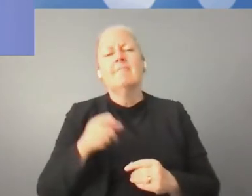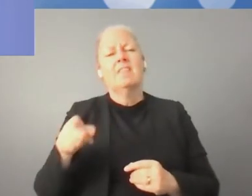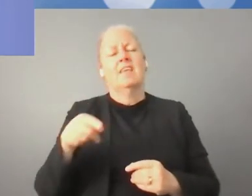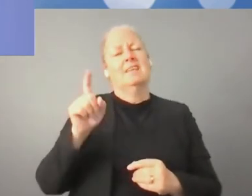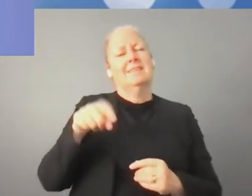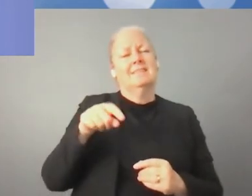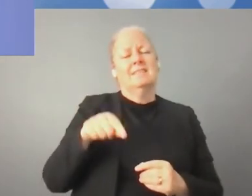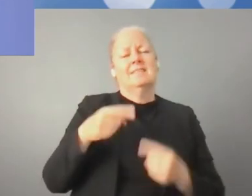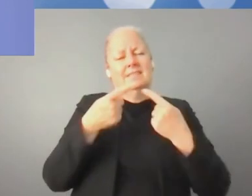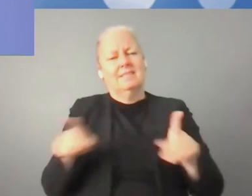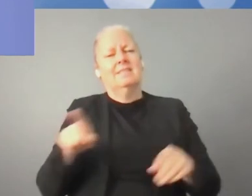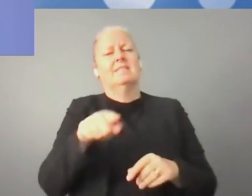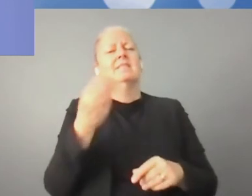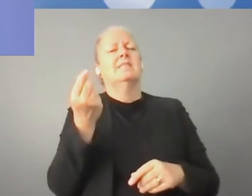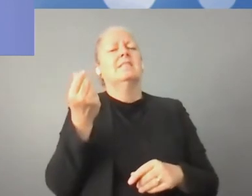éxito.